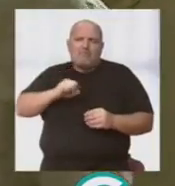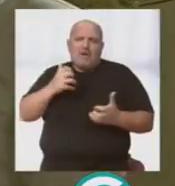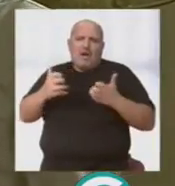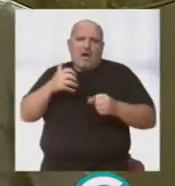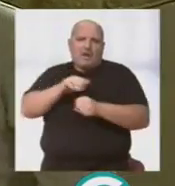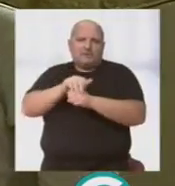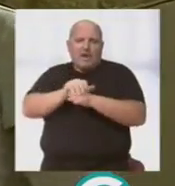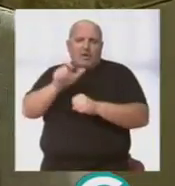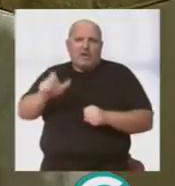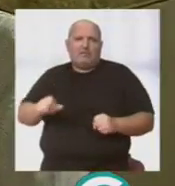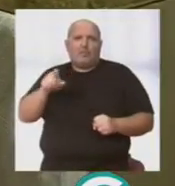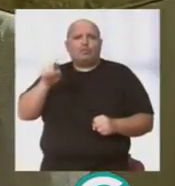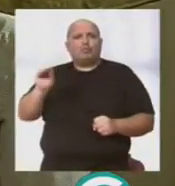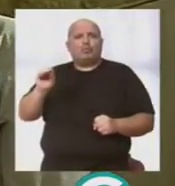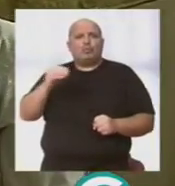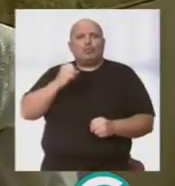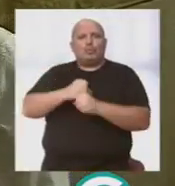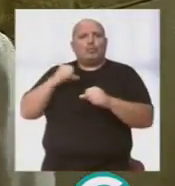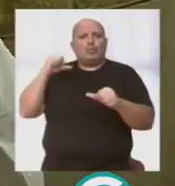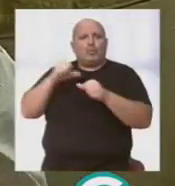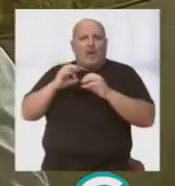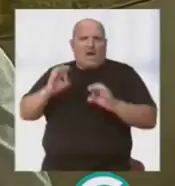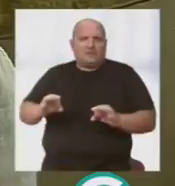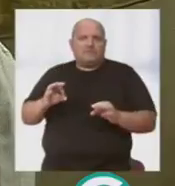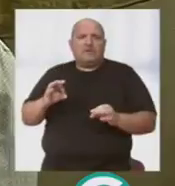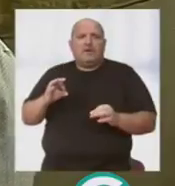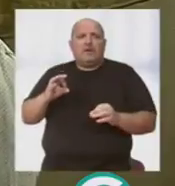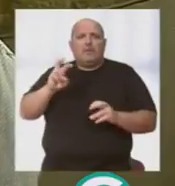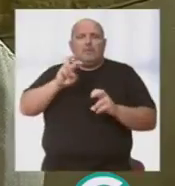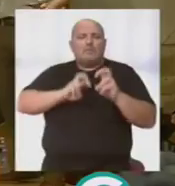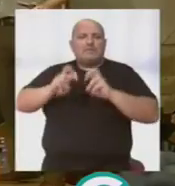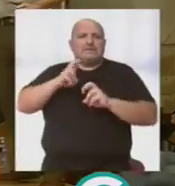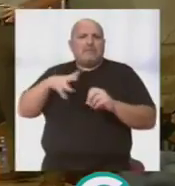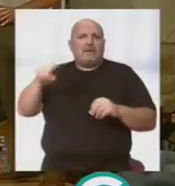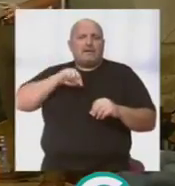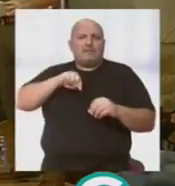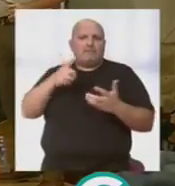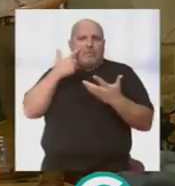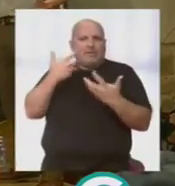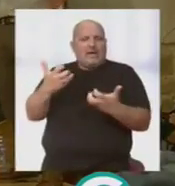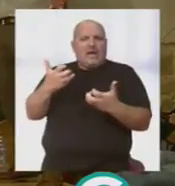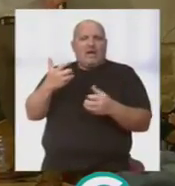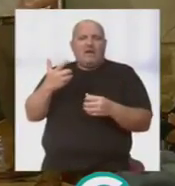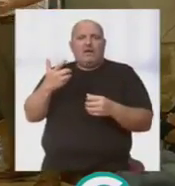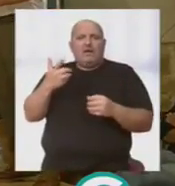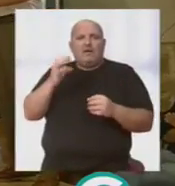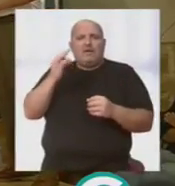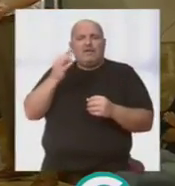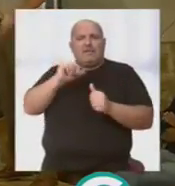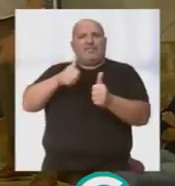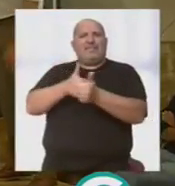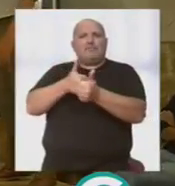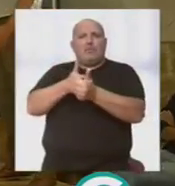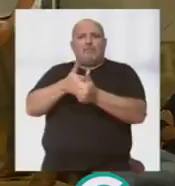artesano, porque su trayectoria lo dice, él siempre destaca que él ha sido discípulo